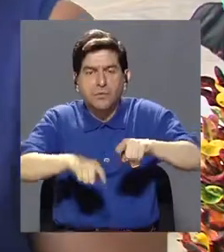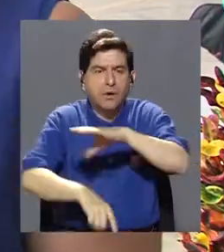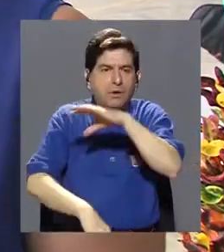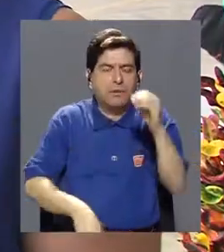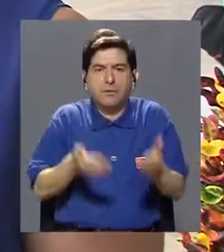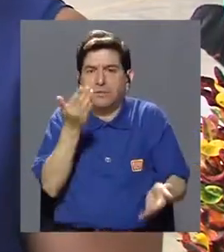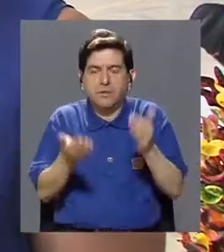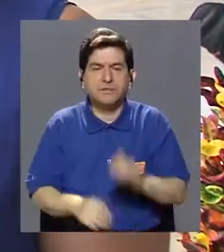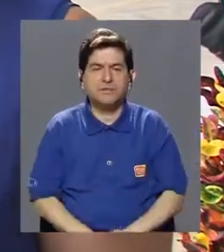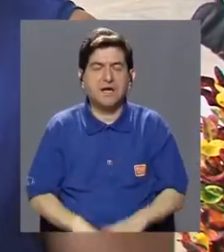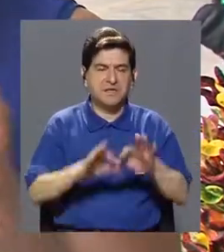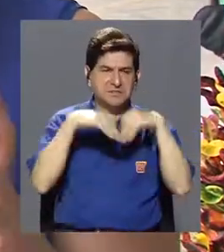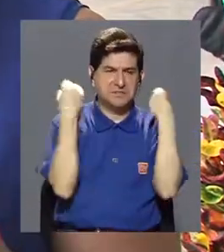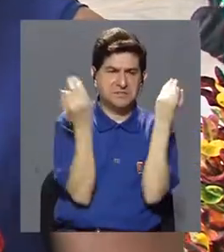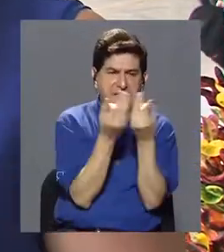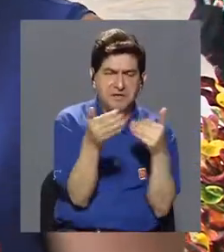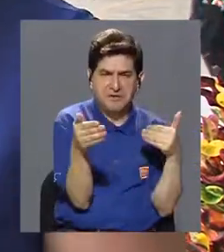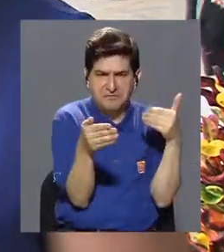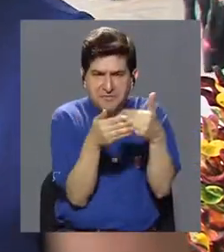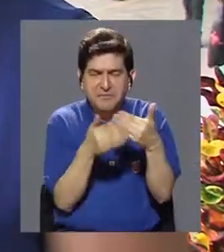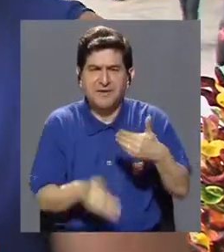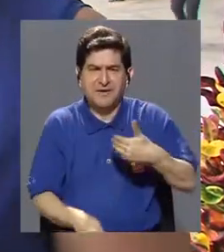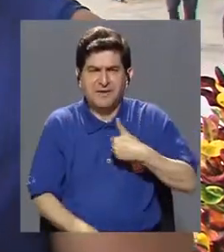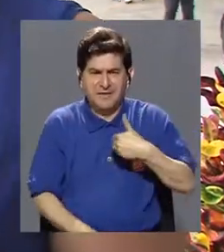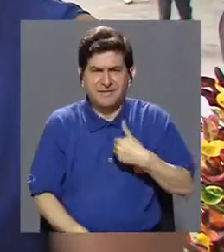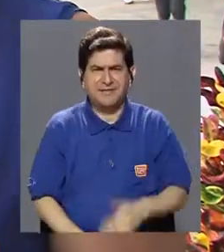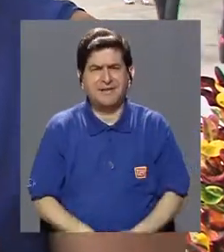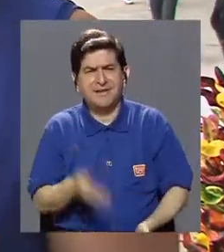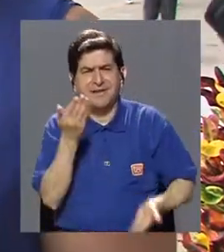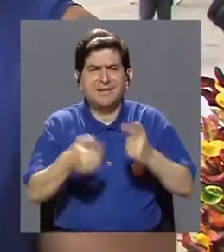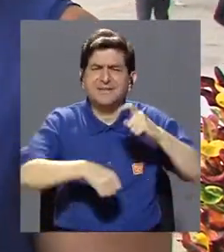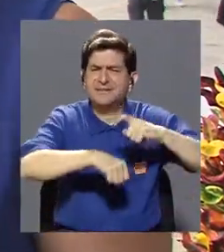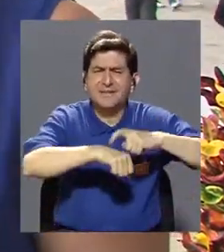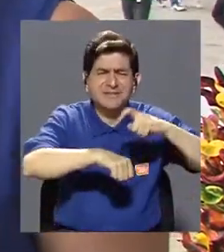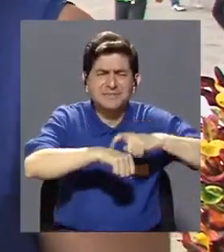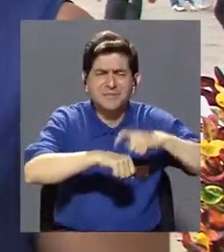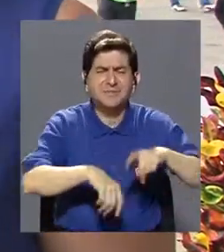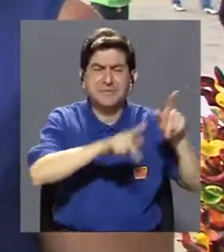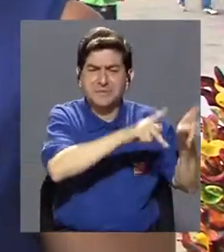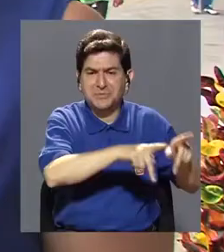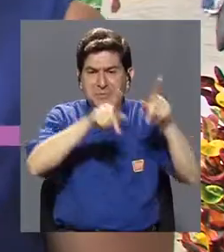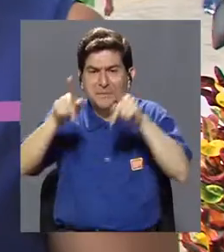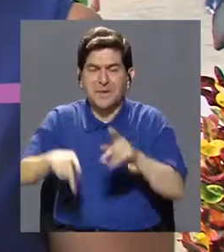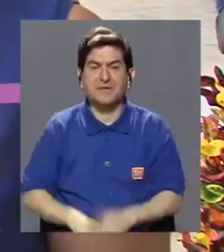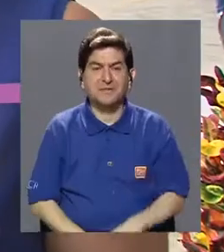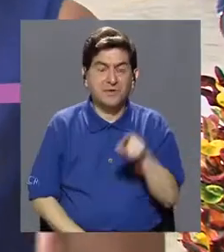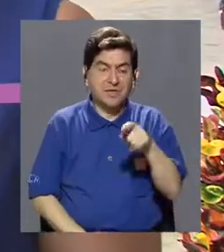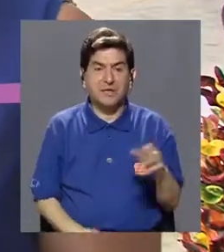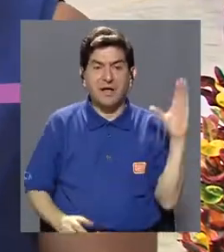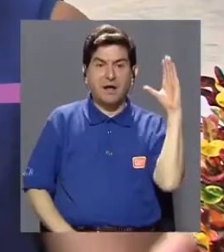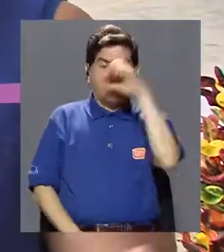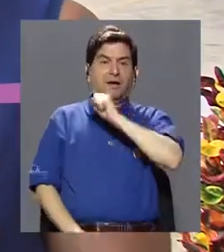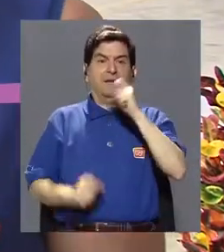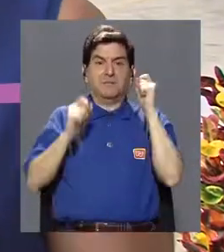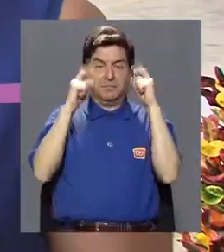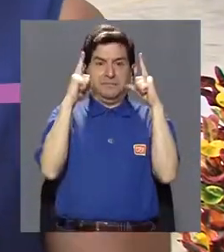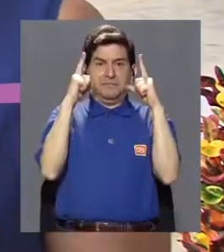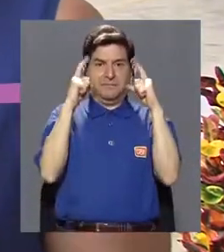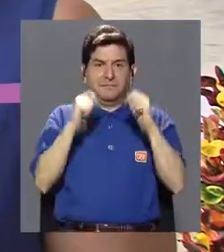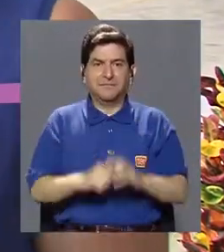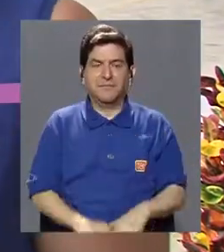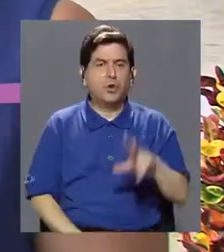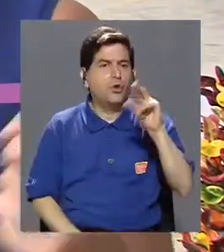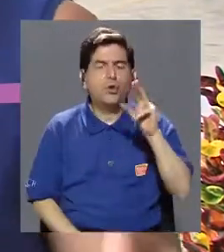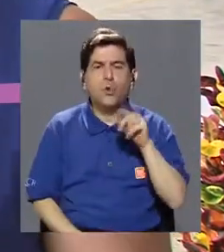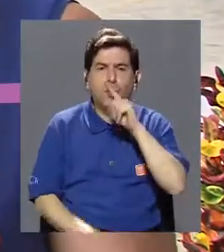familiar cercano tenga, que son como los momentos donde las personas hacen ese clic, ¿verdad? Si no, haga su promesa